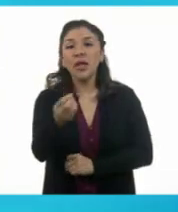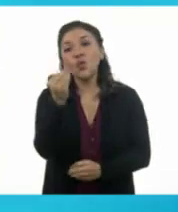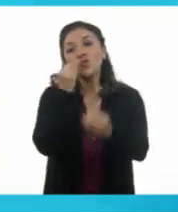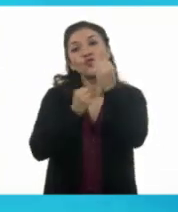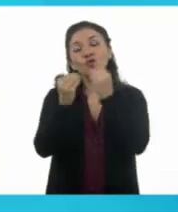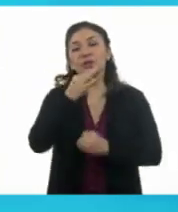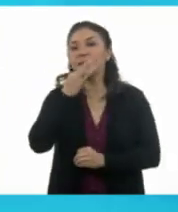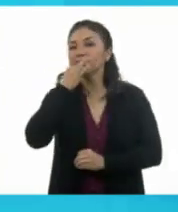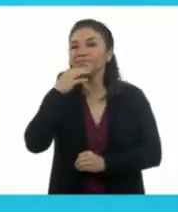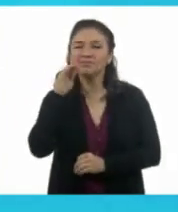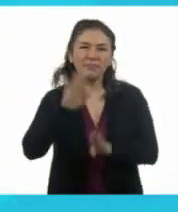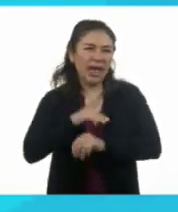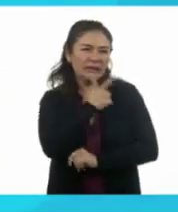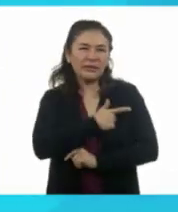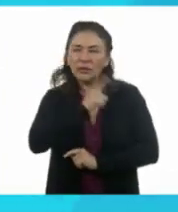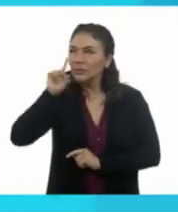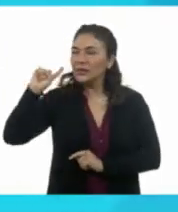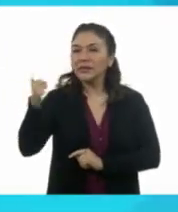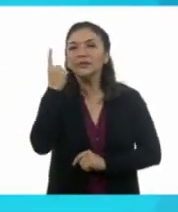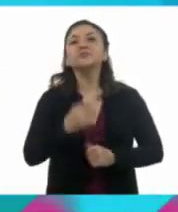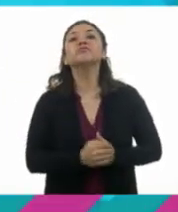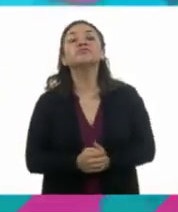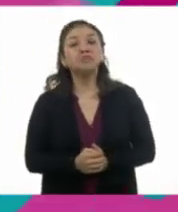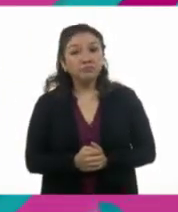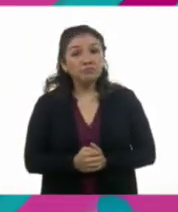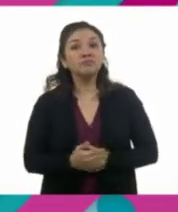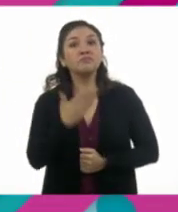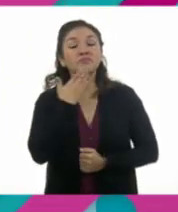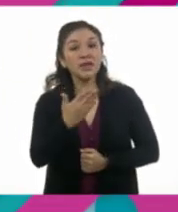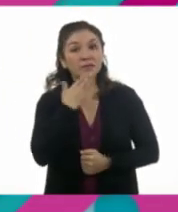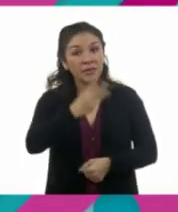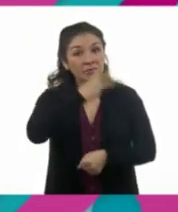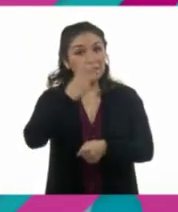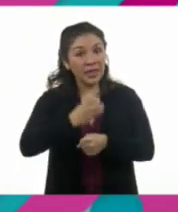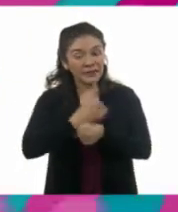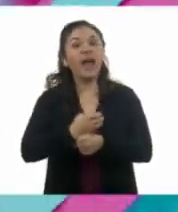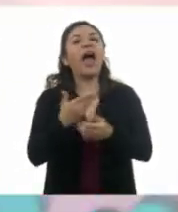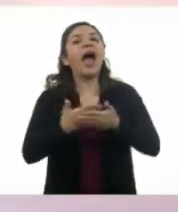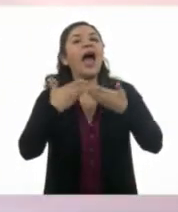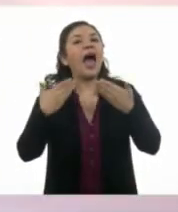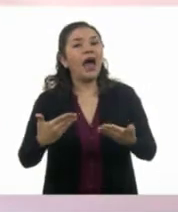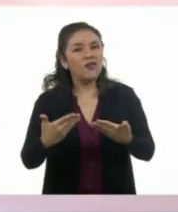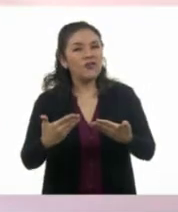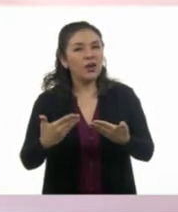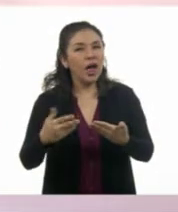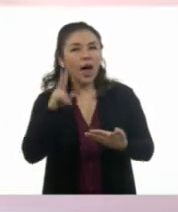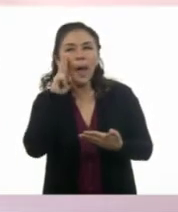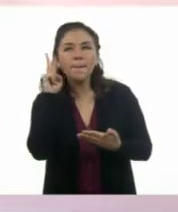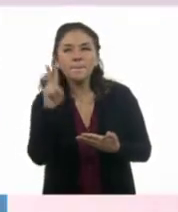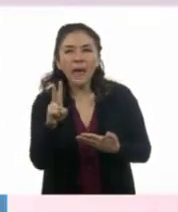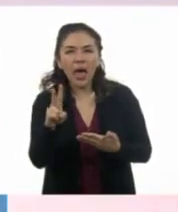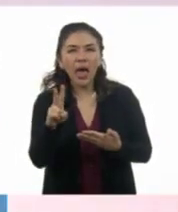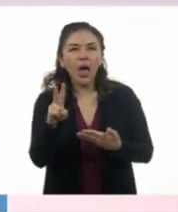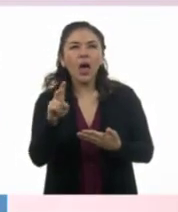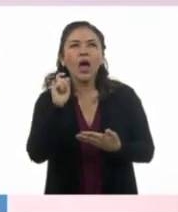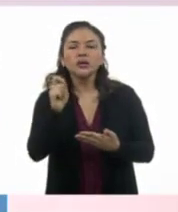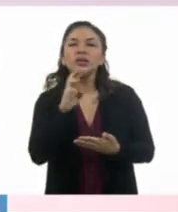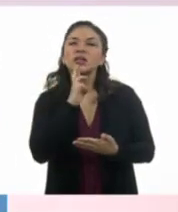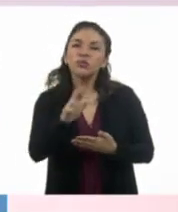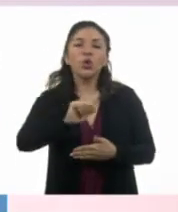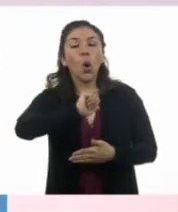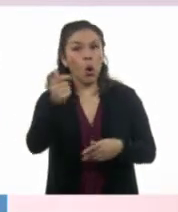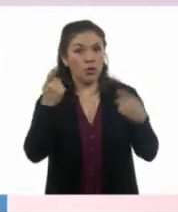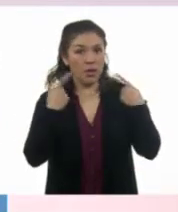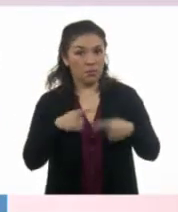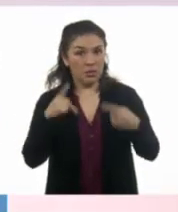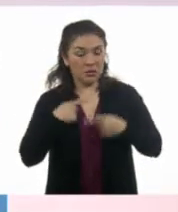comida favorita. Muy bien, ya llevamos otra encuesta. Vamos a ver la que respondió otro de